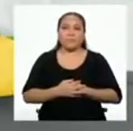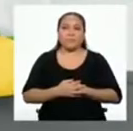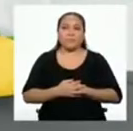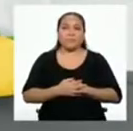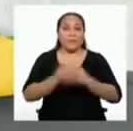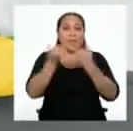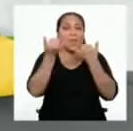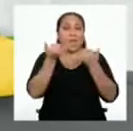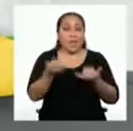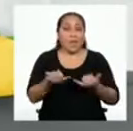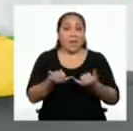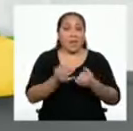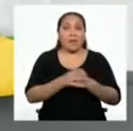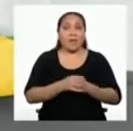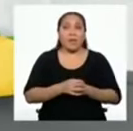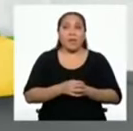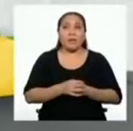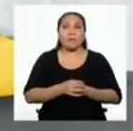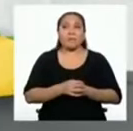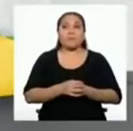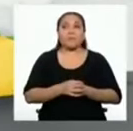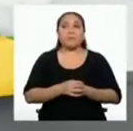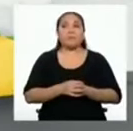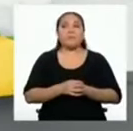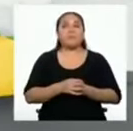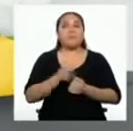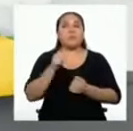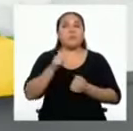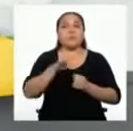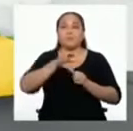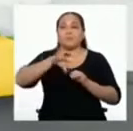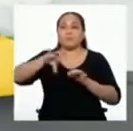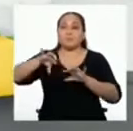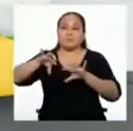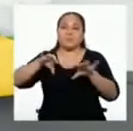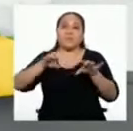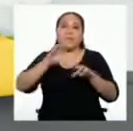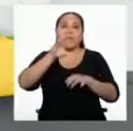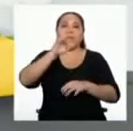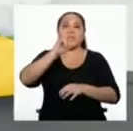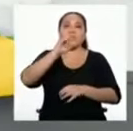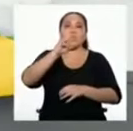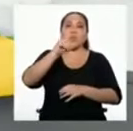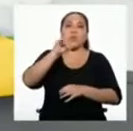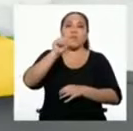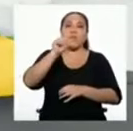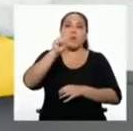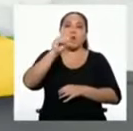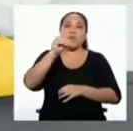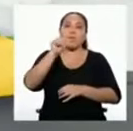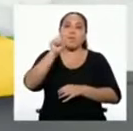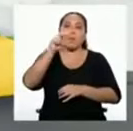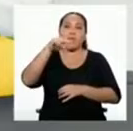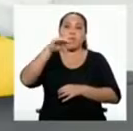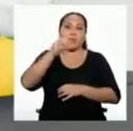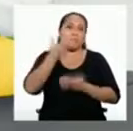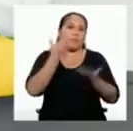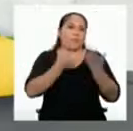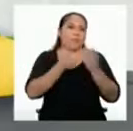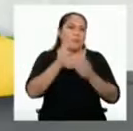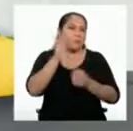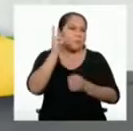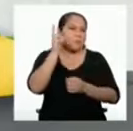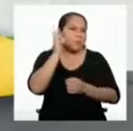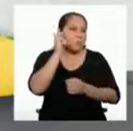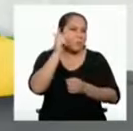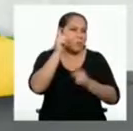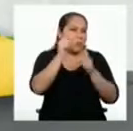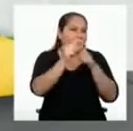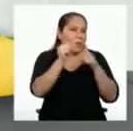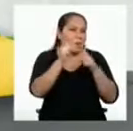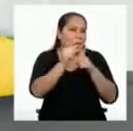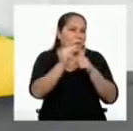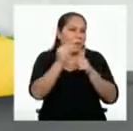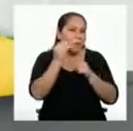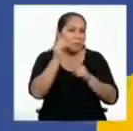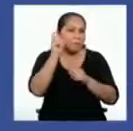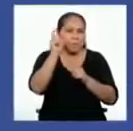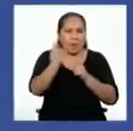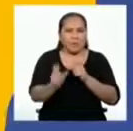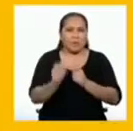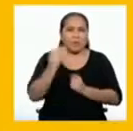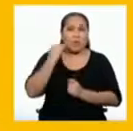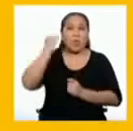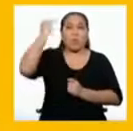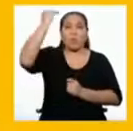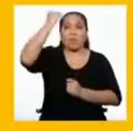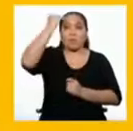A veces, uno podría pensar que ciudadana o ciudadano suena a una persona adulta o tal vez muy seria. Lo cierto